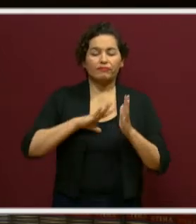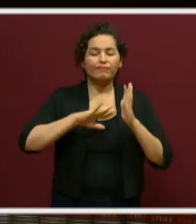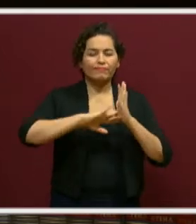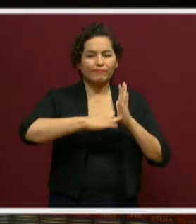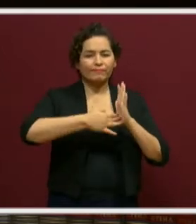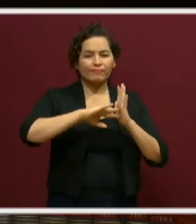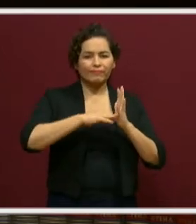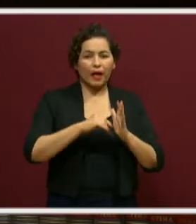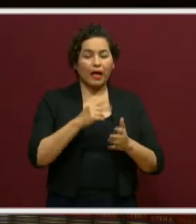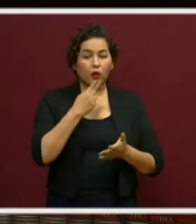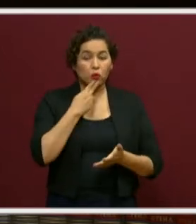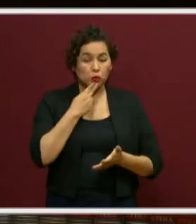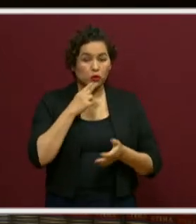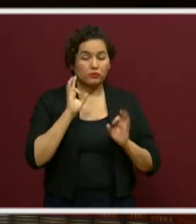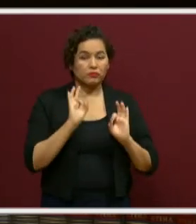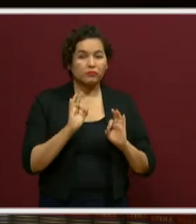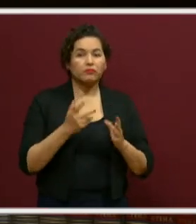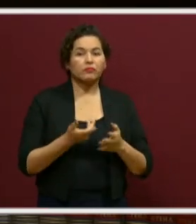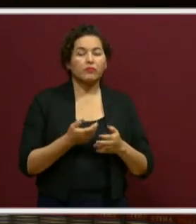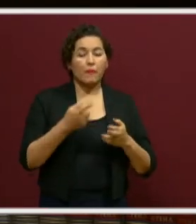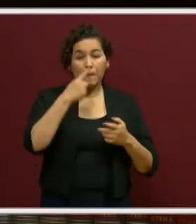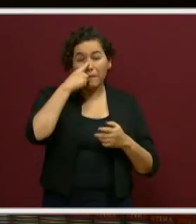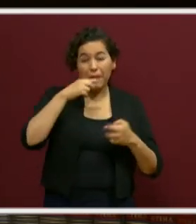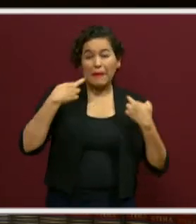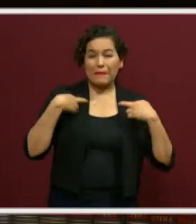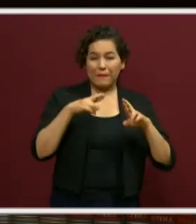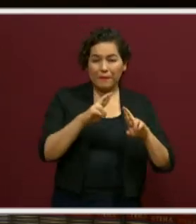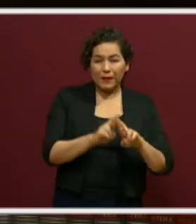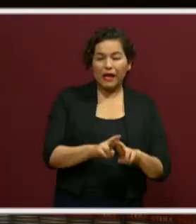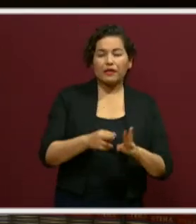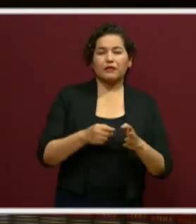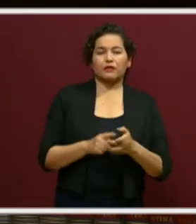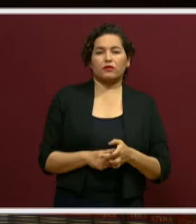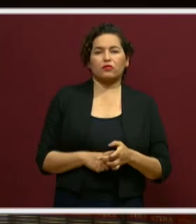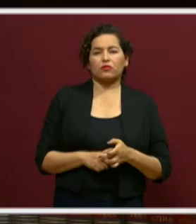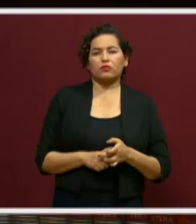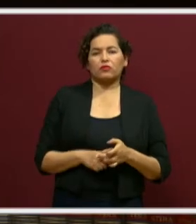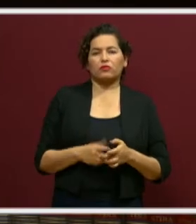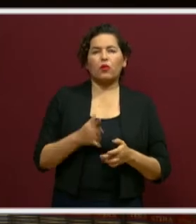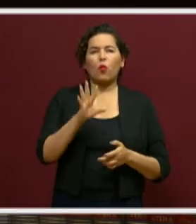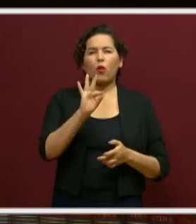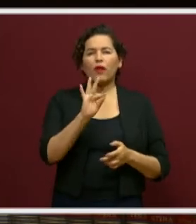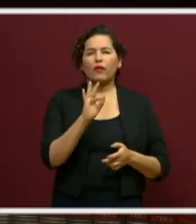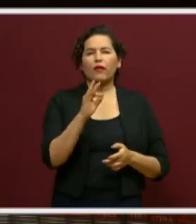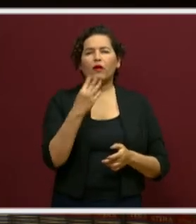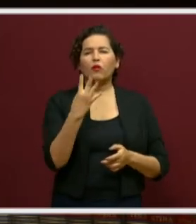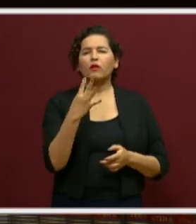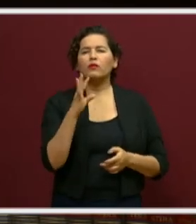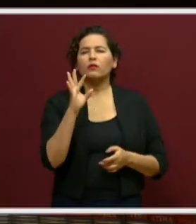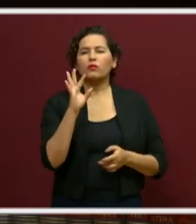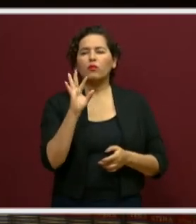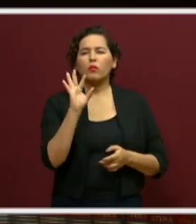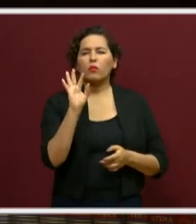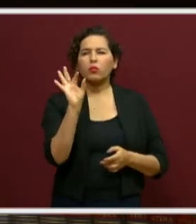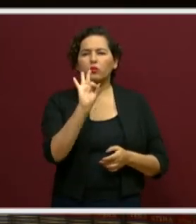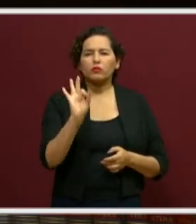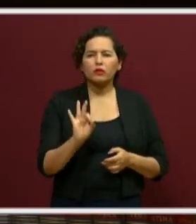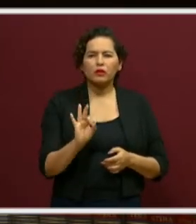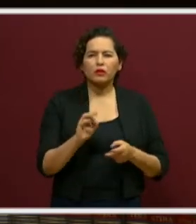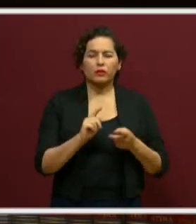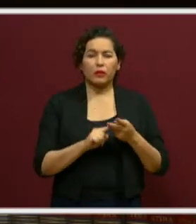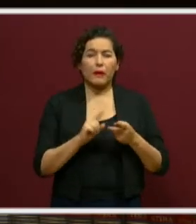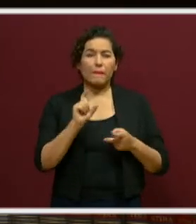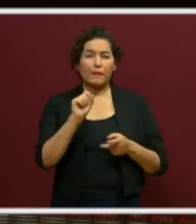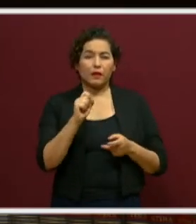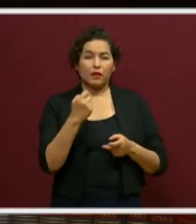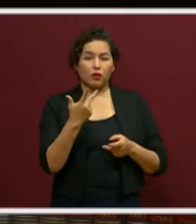pues tanto para docentes, un 44%, un 28